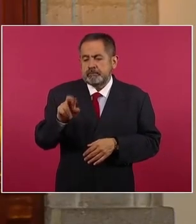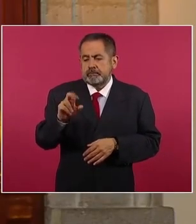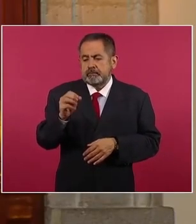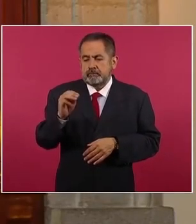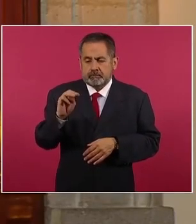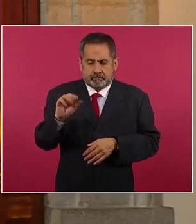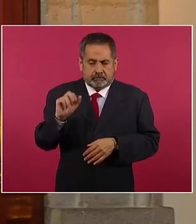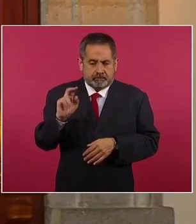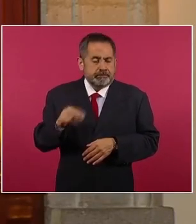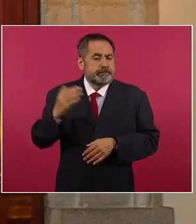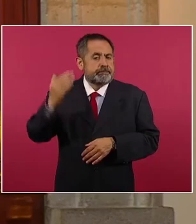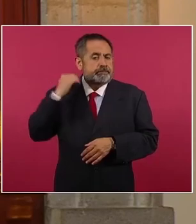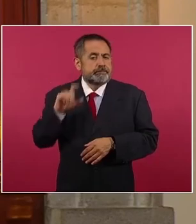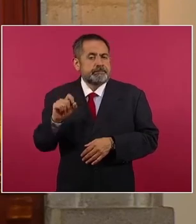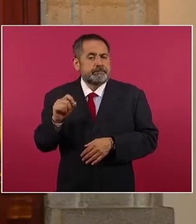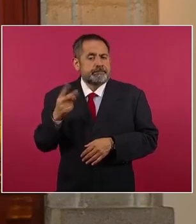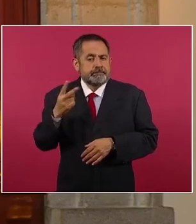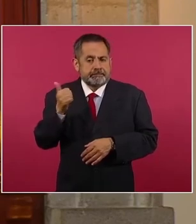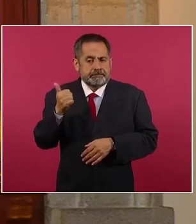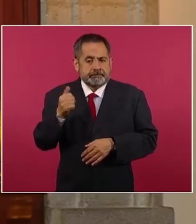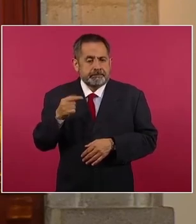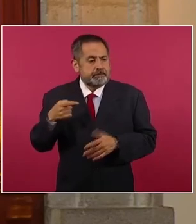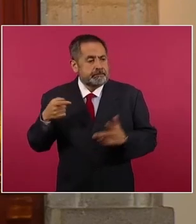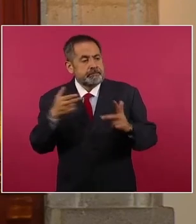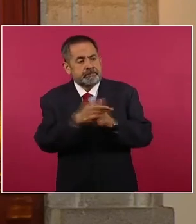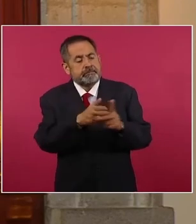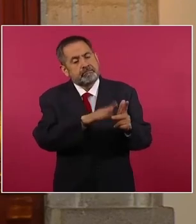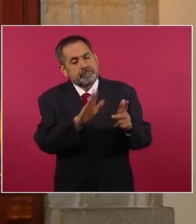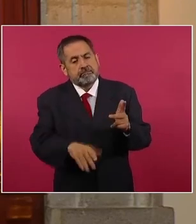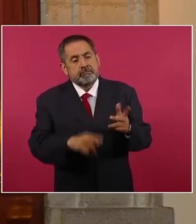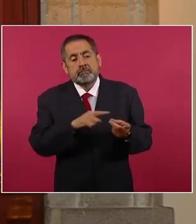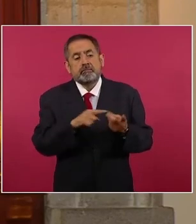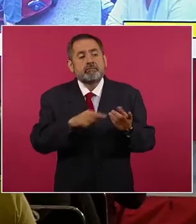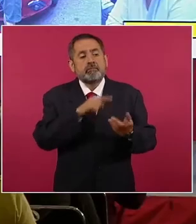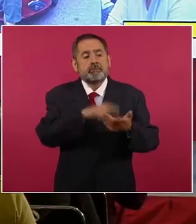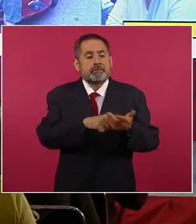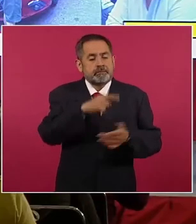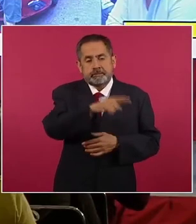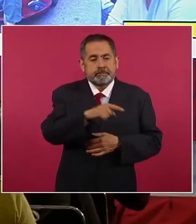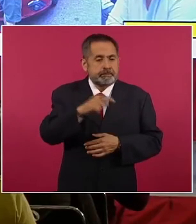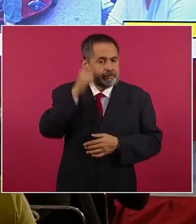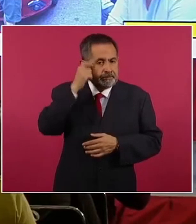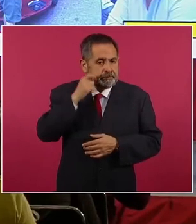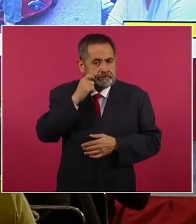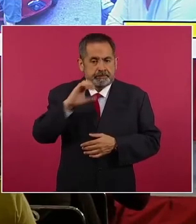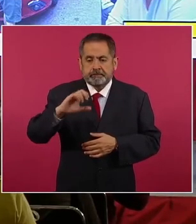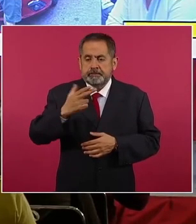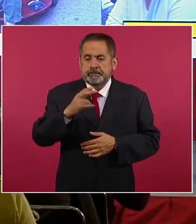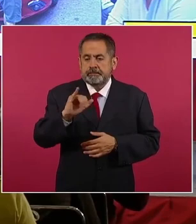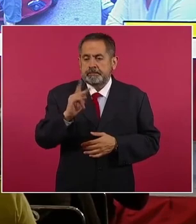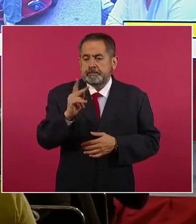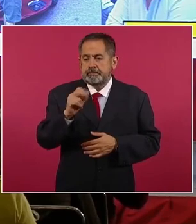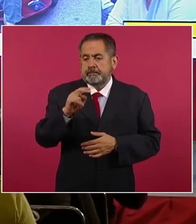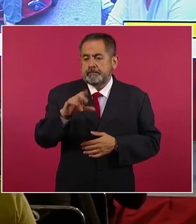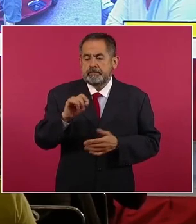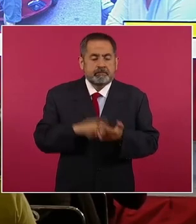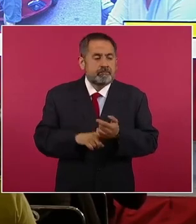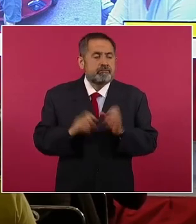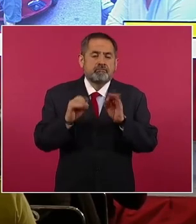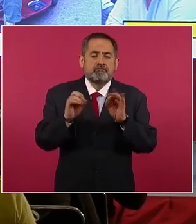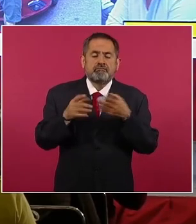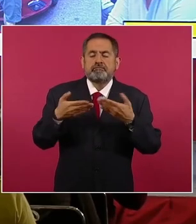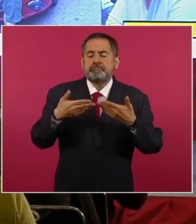pasado 22 de agosto en Chilpancingo, Guerrero, saliendo de sus oficinas.